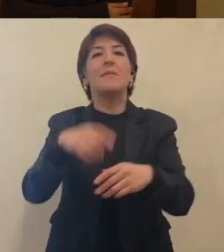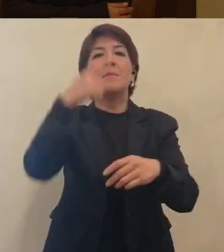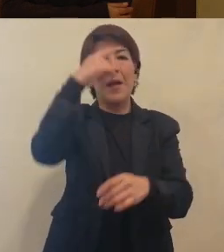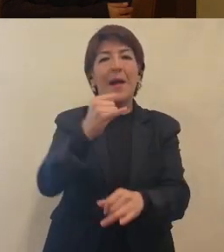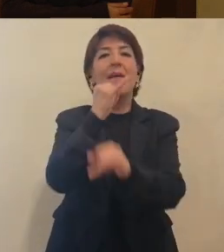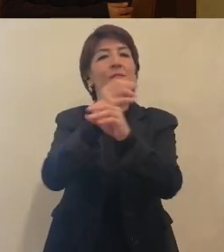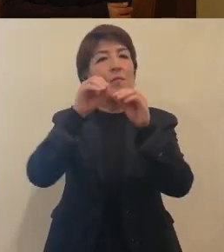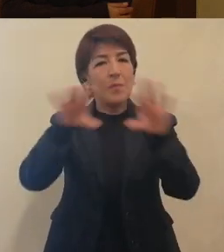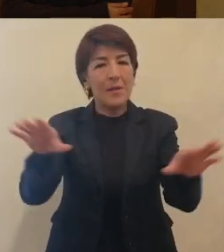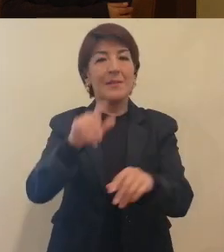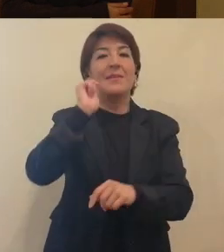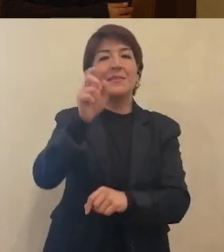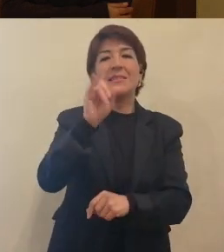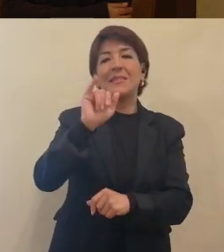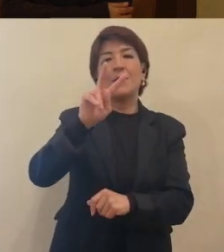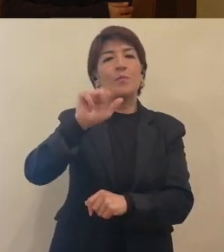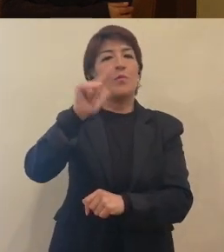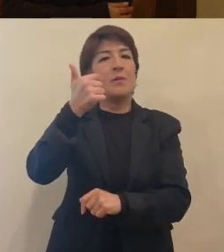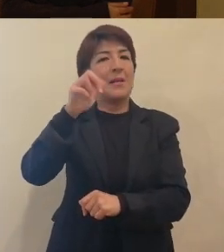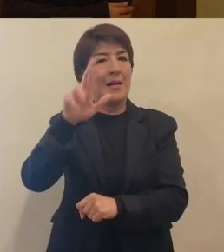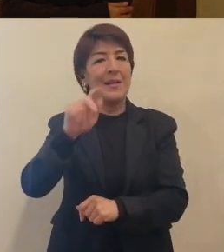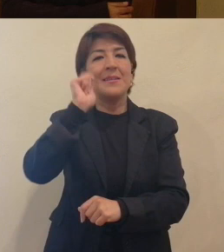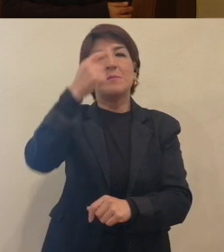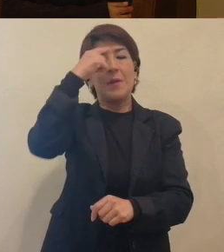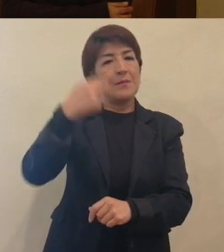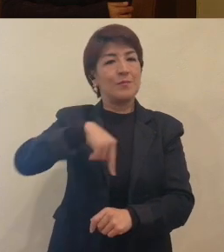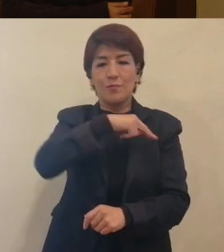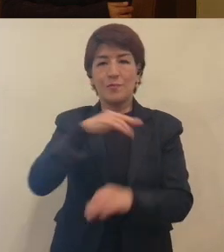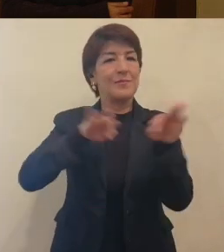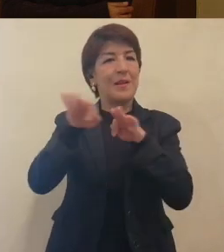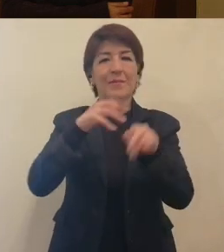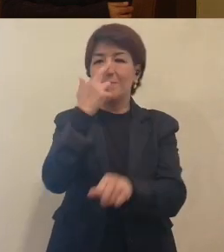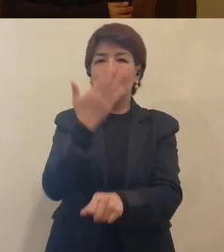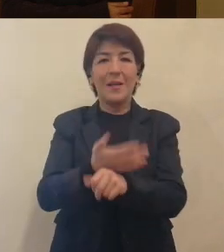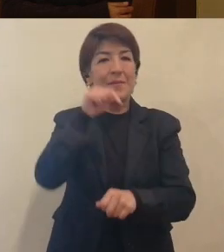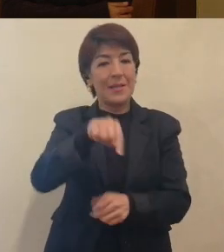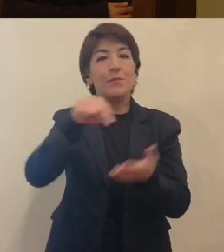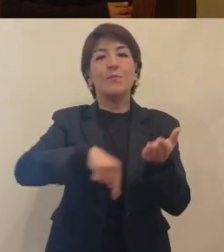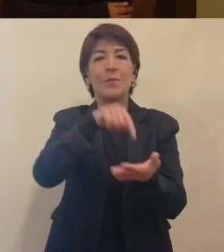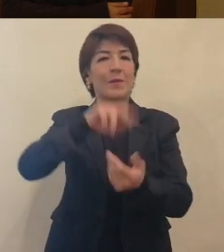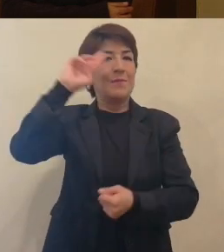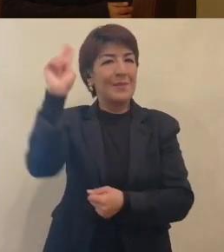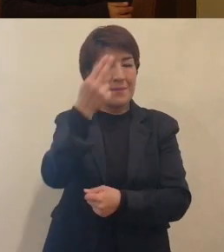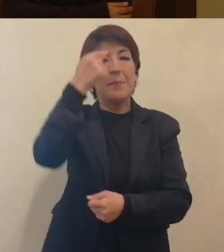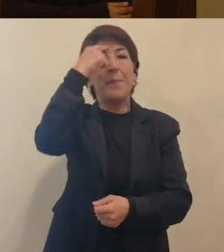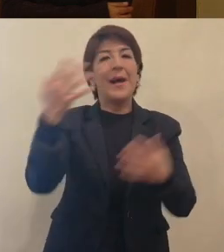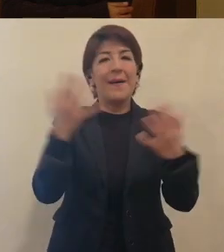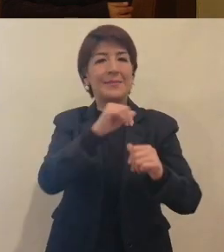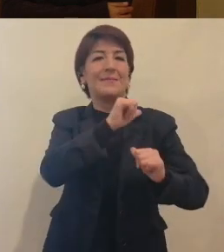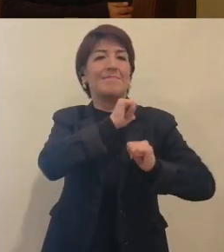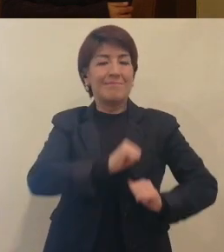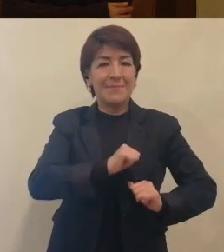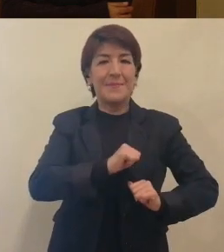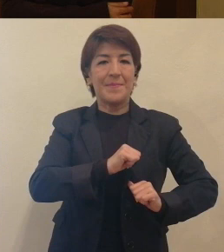divulgar, que es uno de los compromisos sustanciales que tiene la universidad, de hacer llegar